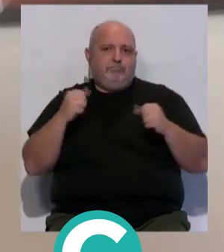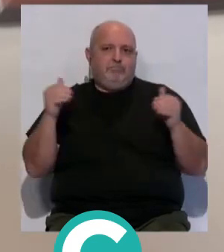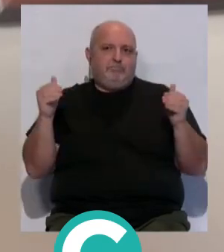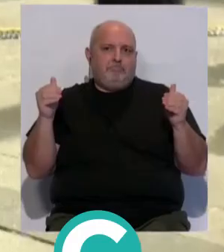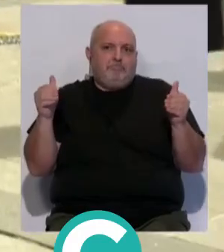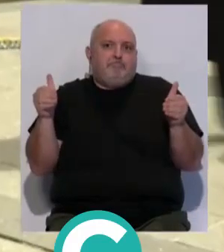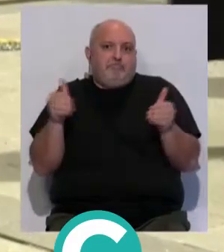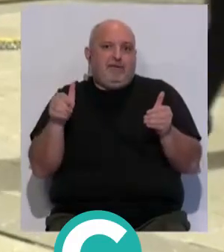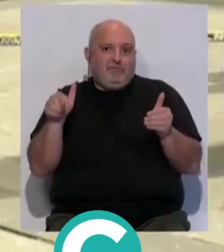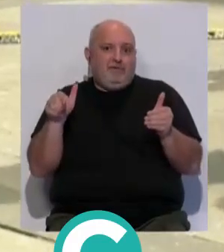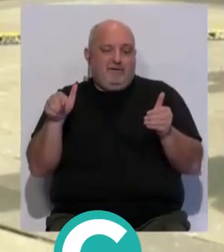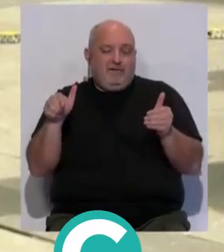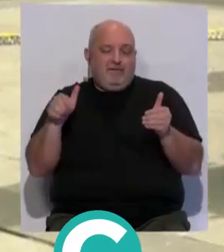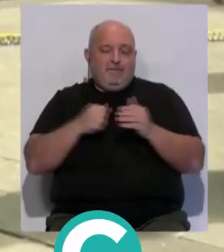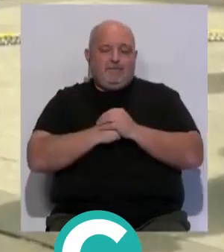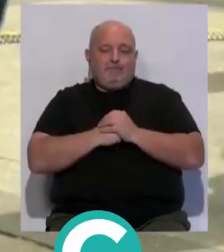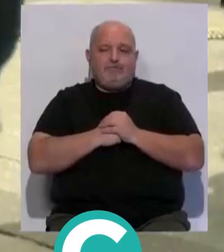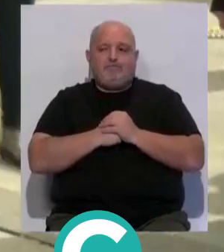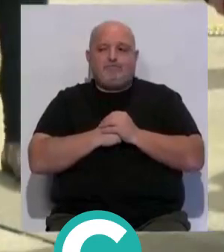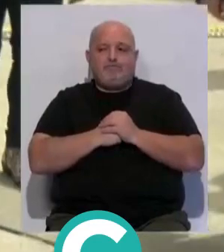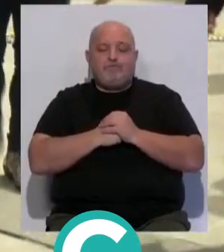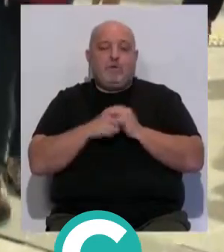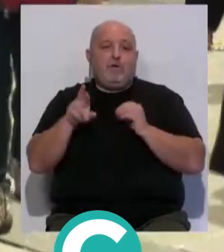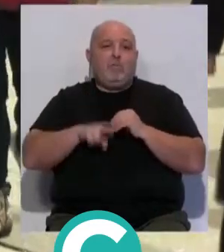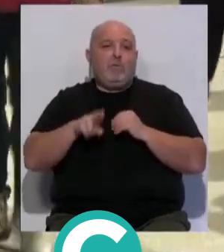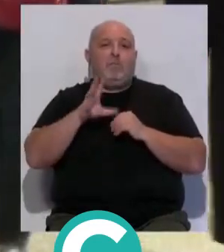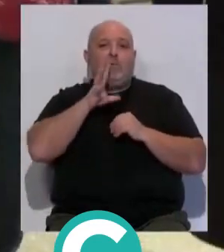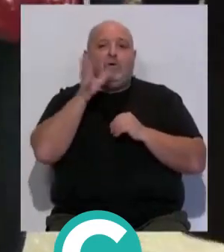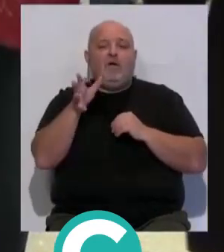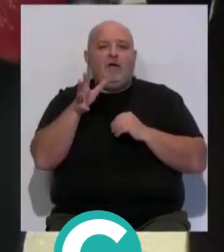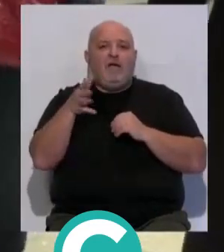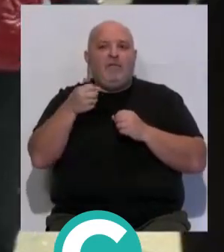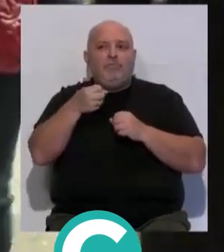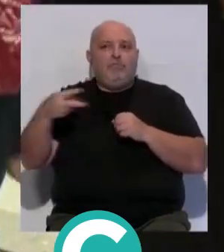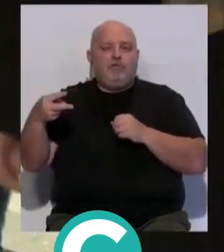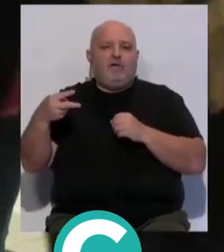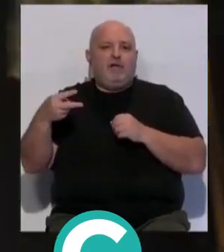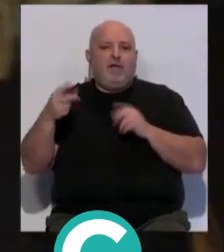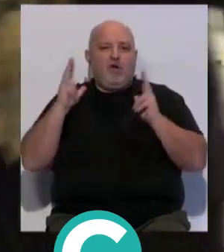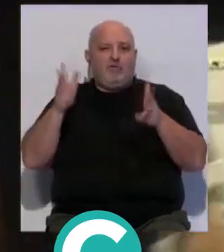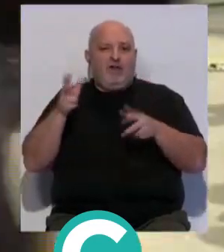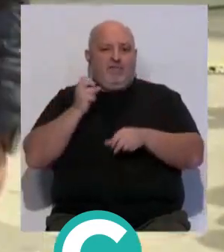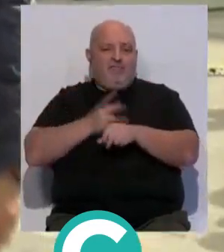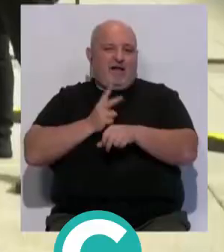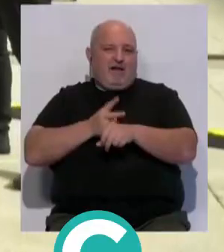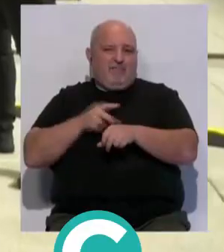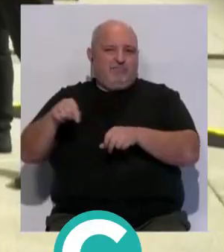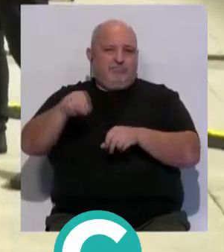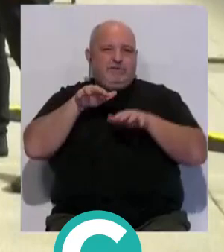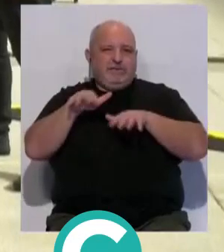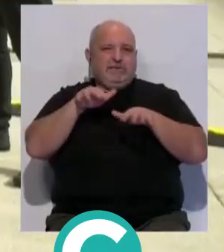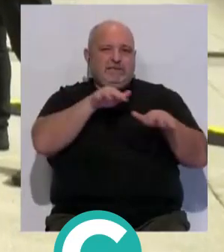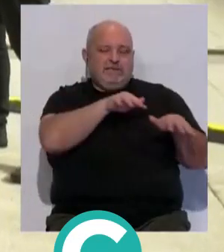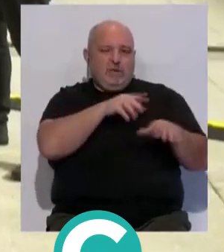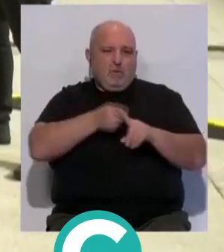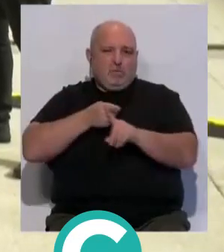poquito el índice. Una recuperación que tendrá su reflejo también en la hostelería, ya que son días de gran actividad